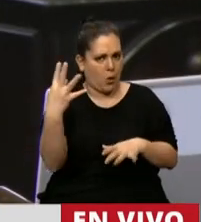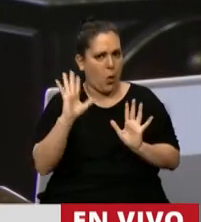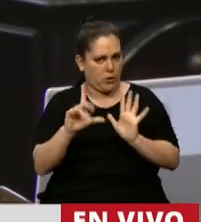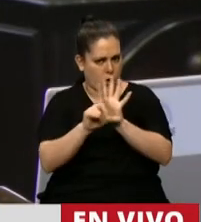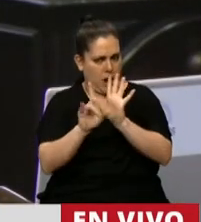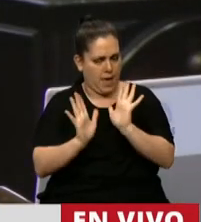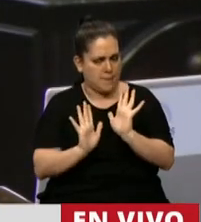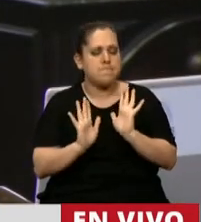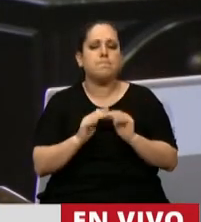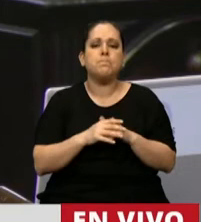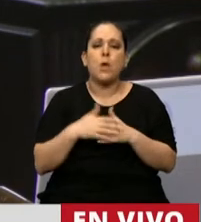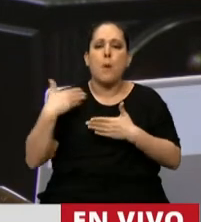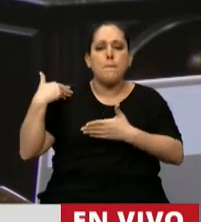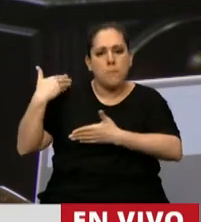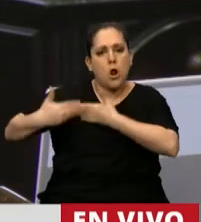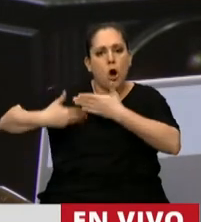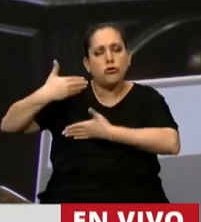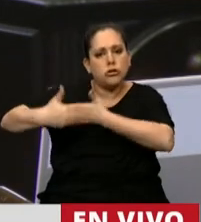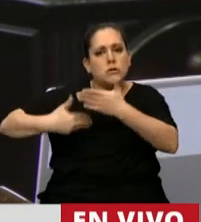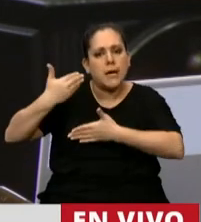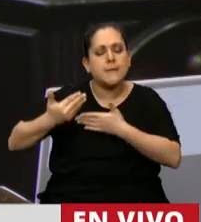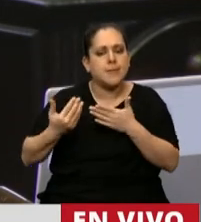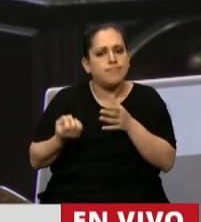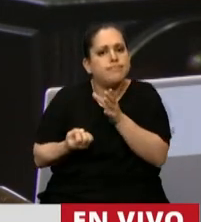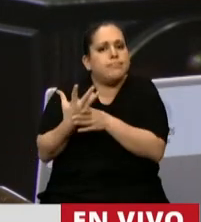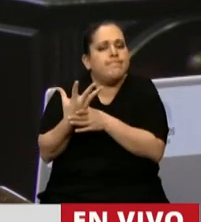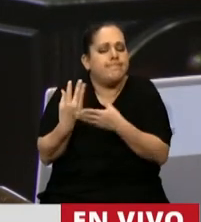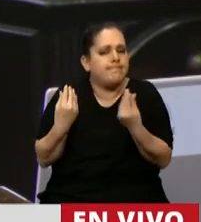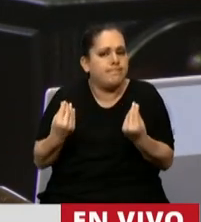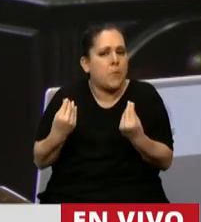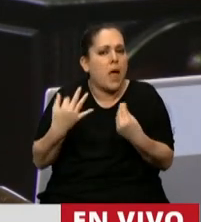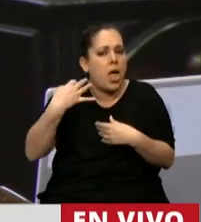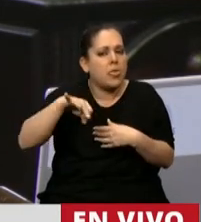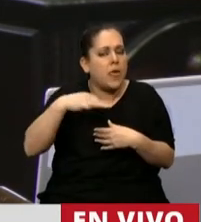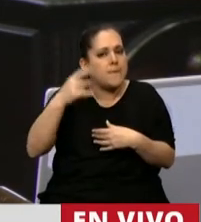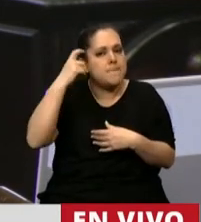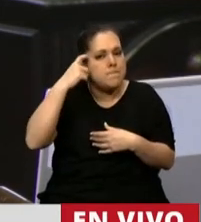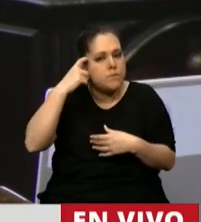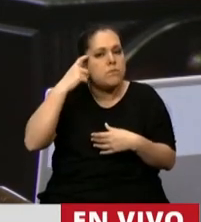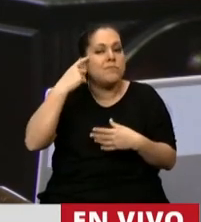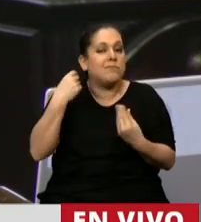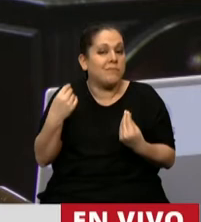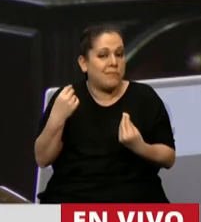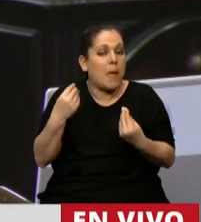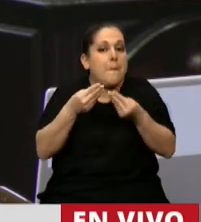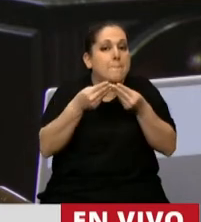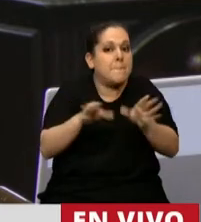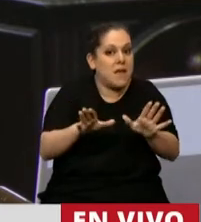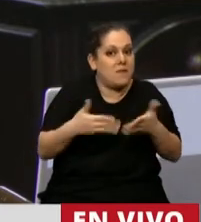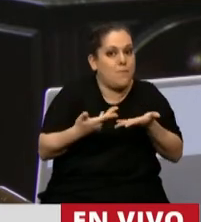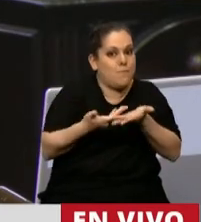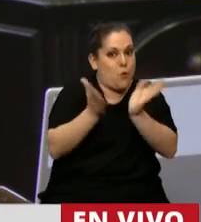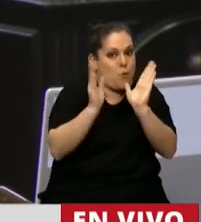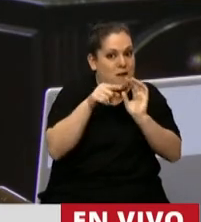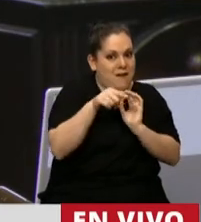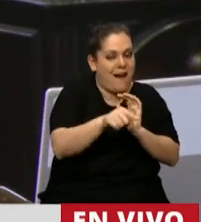términos del proceso que le dio origen, debe buscarse en el encuentro virtuoso entre la iniciativa pública,